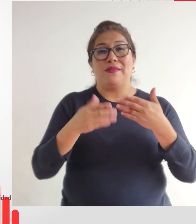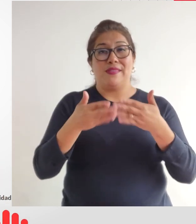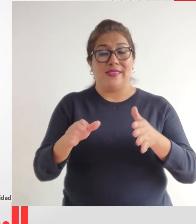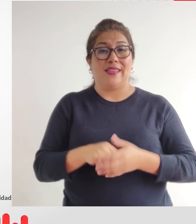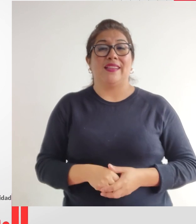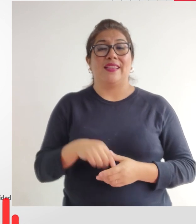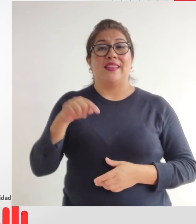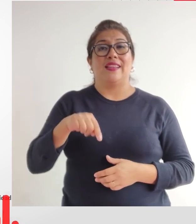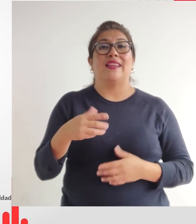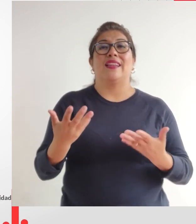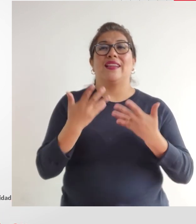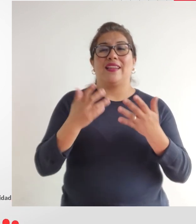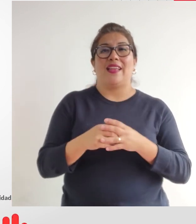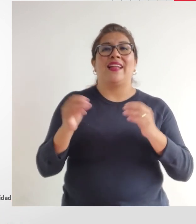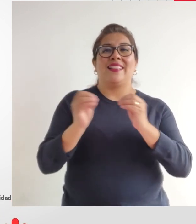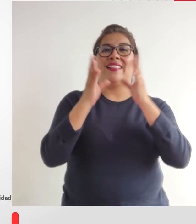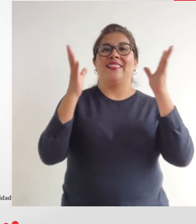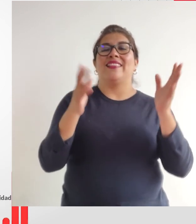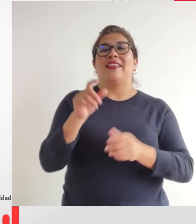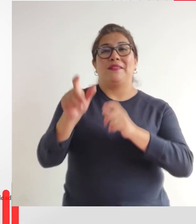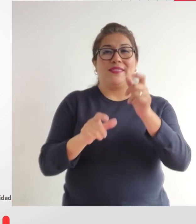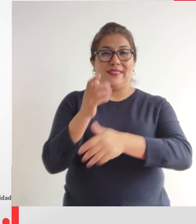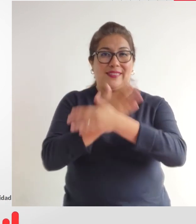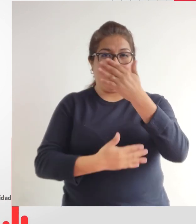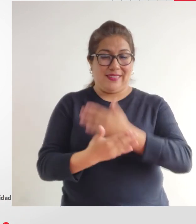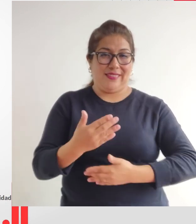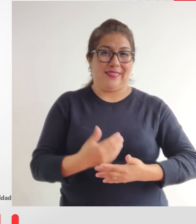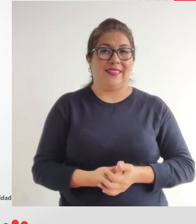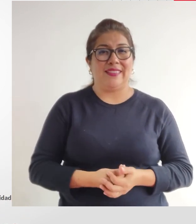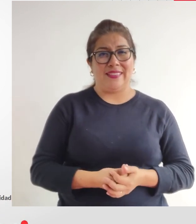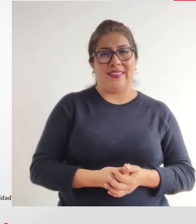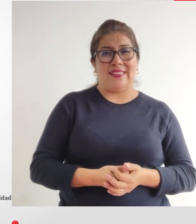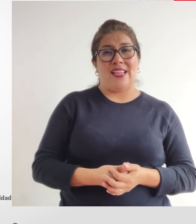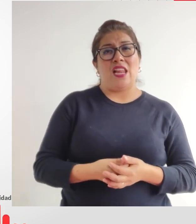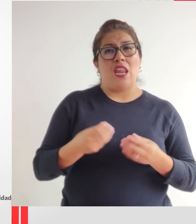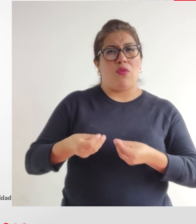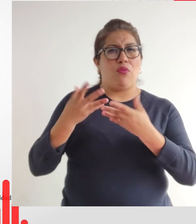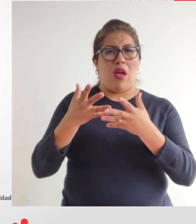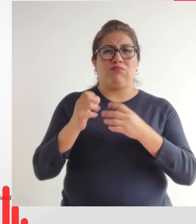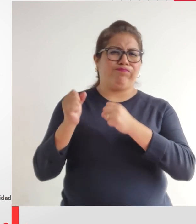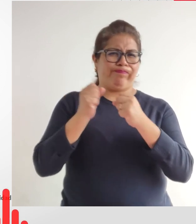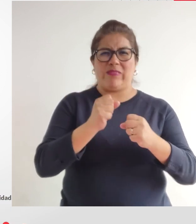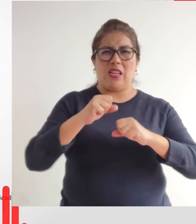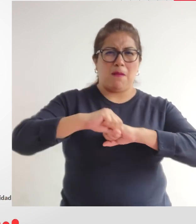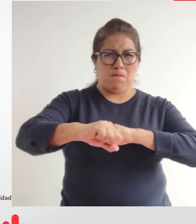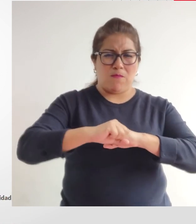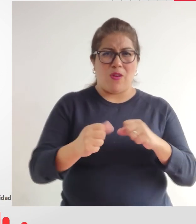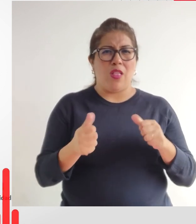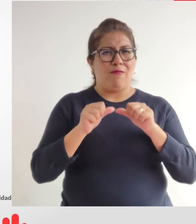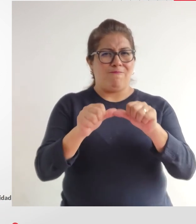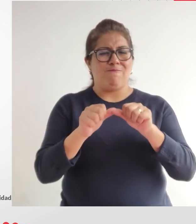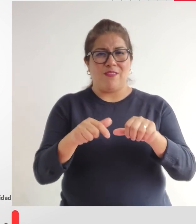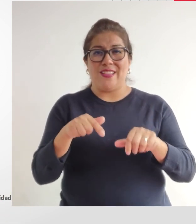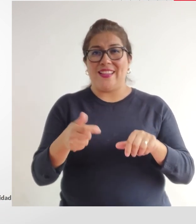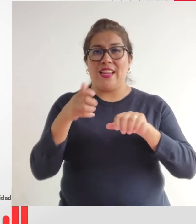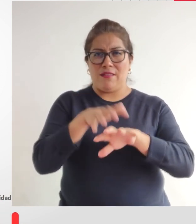marco del día de la persona con discapacidad en donde estamos lanzando una potente campaña que se llama Ponte